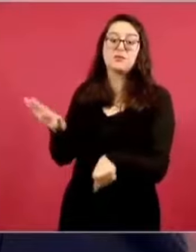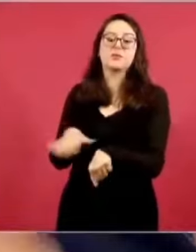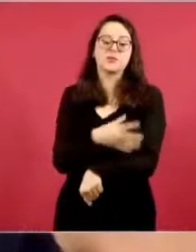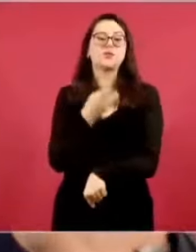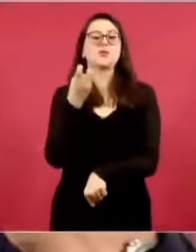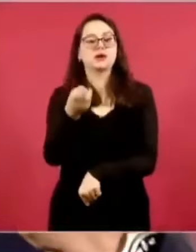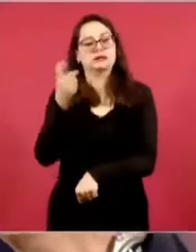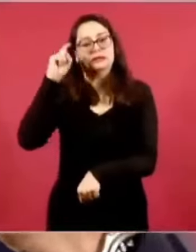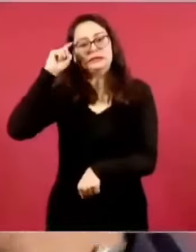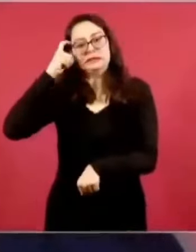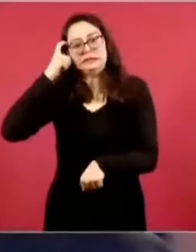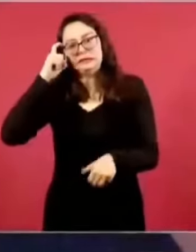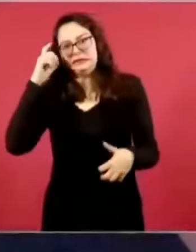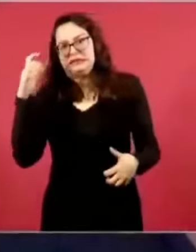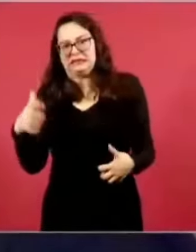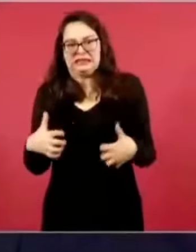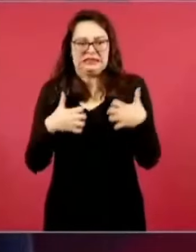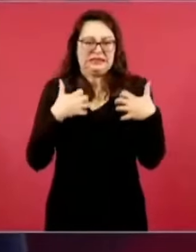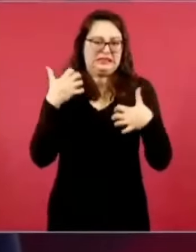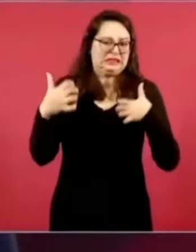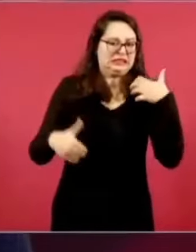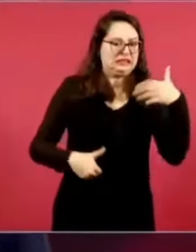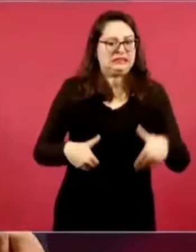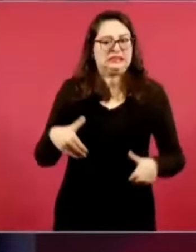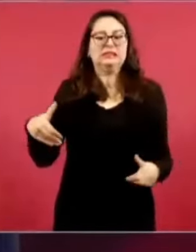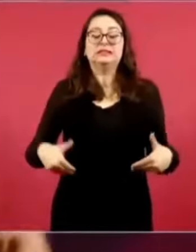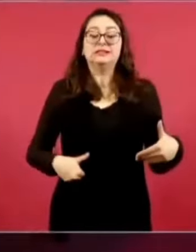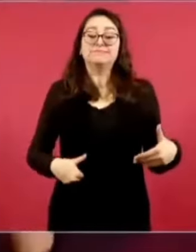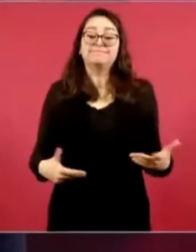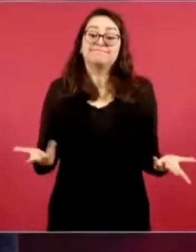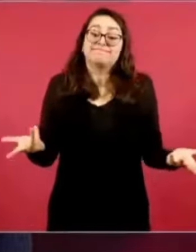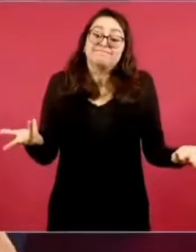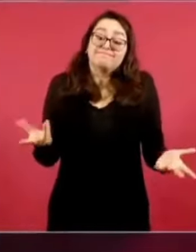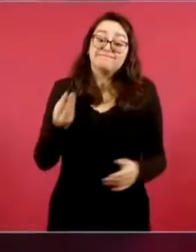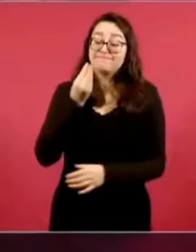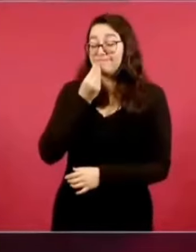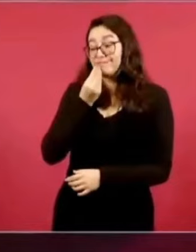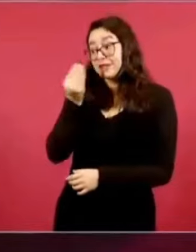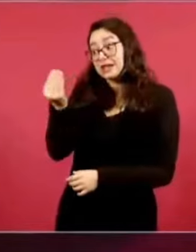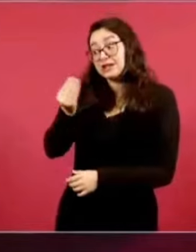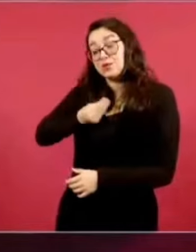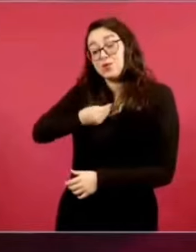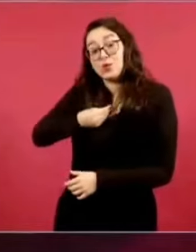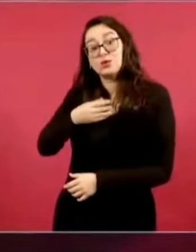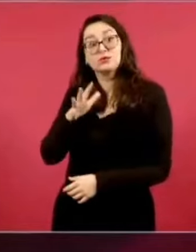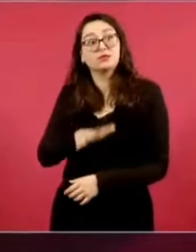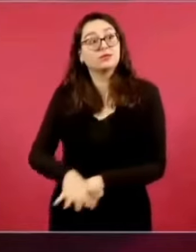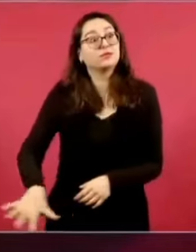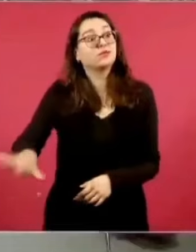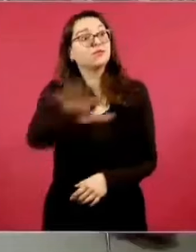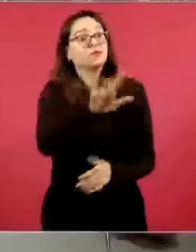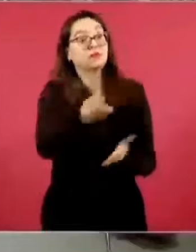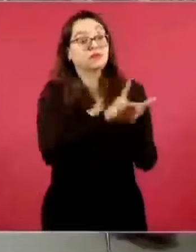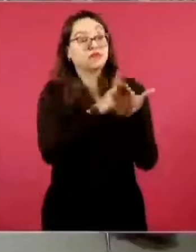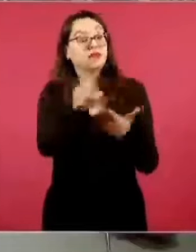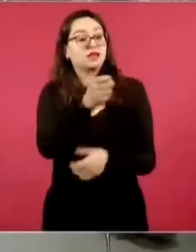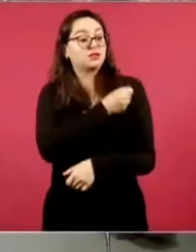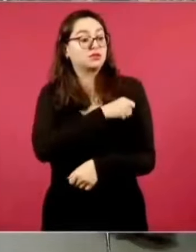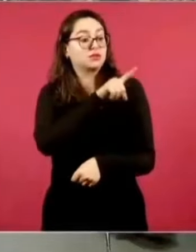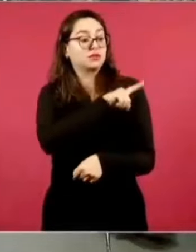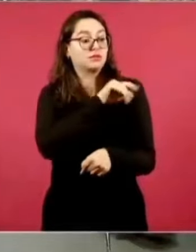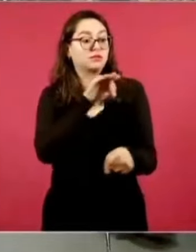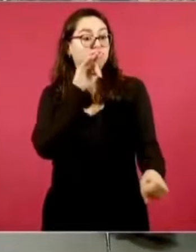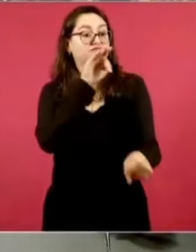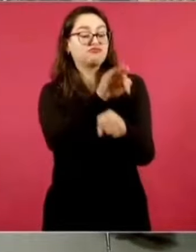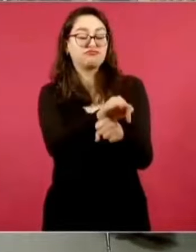Pero vamos a garantizar el derecho a la salud. Aquí la cuestión, si me permite el comentario, es que ya